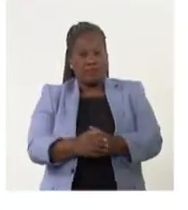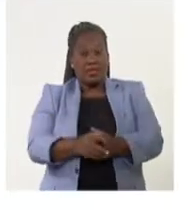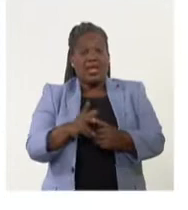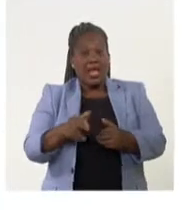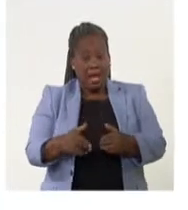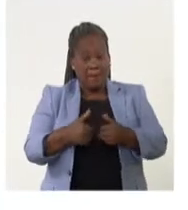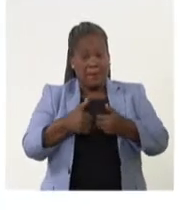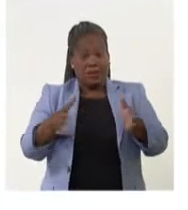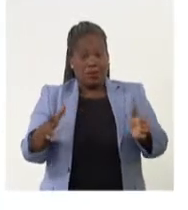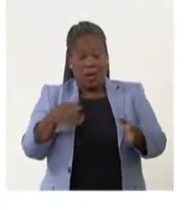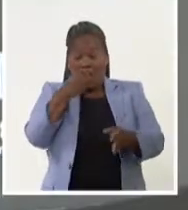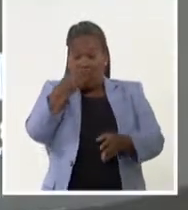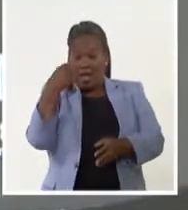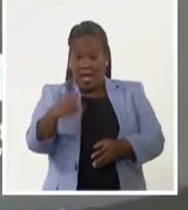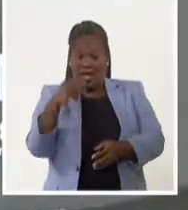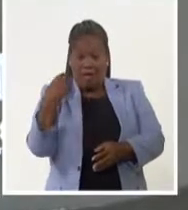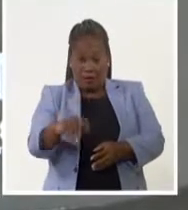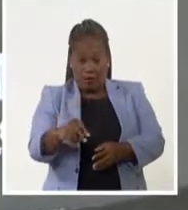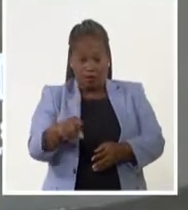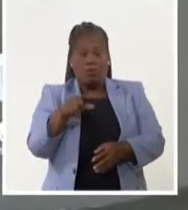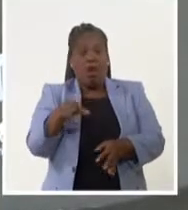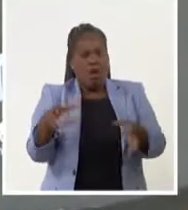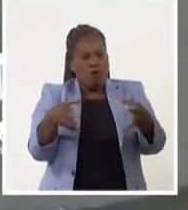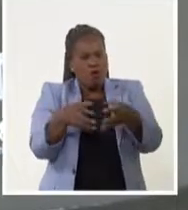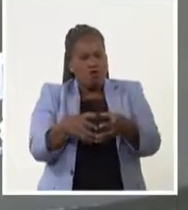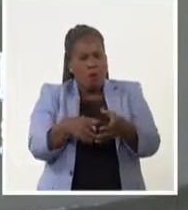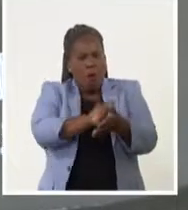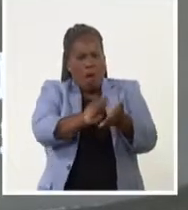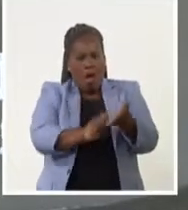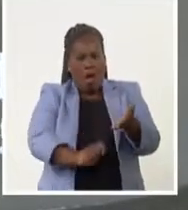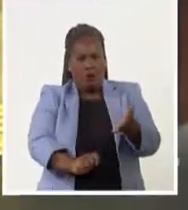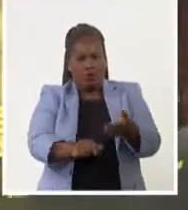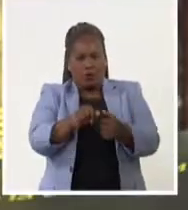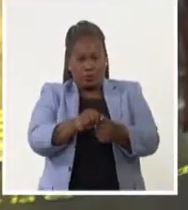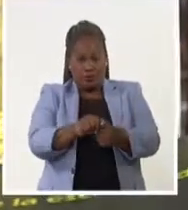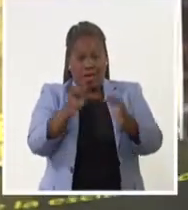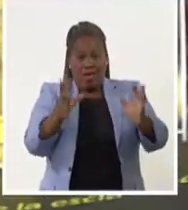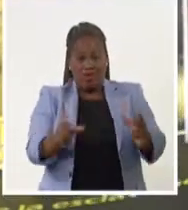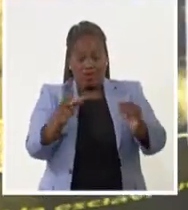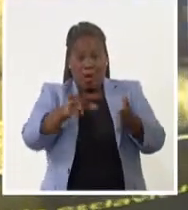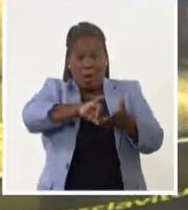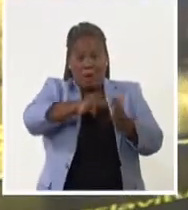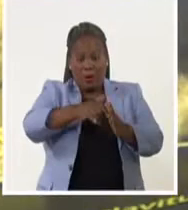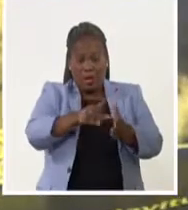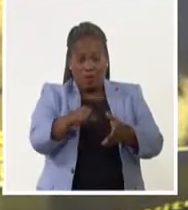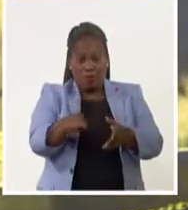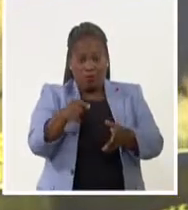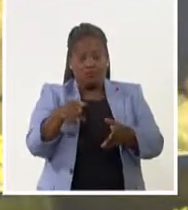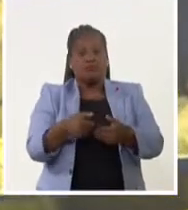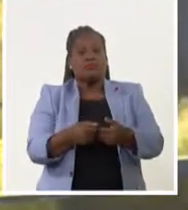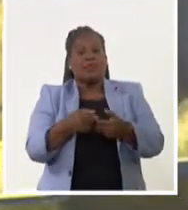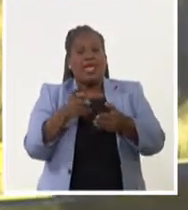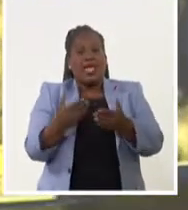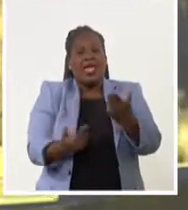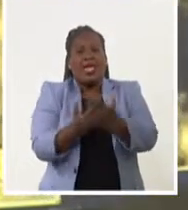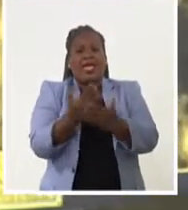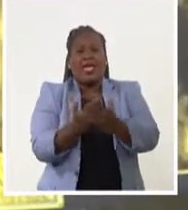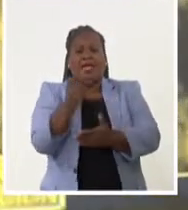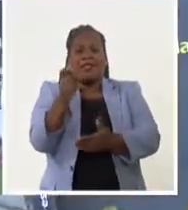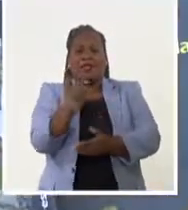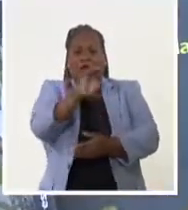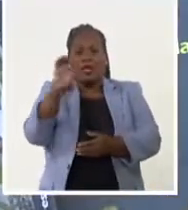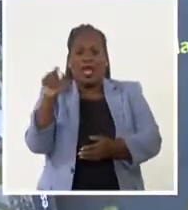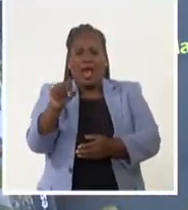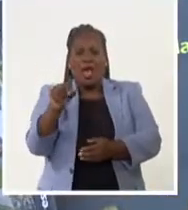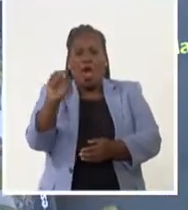agrupa un colectivo de autores. El resultado de un proyecto de la Unión de Historiadores vio la luz en la Editorial Oriente de Santiago de Cuba.